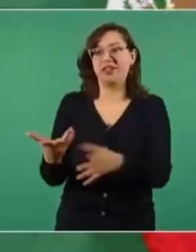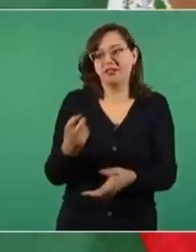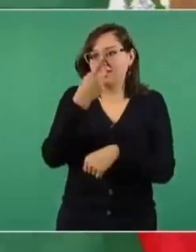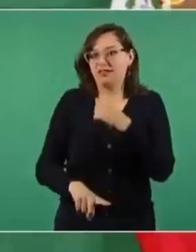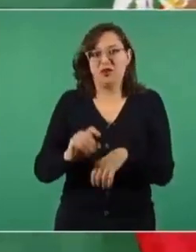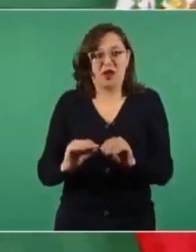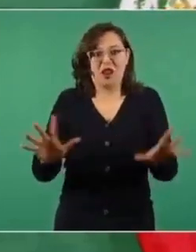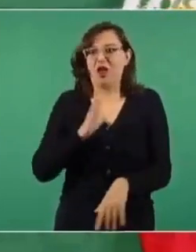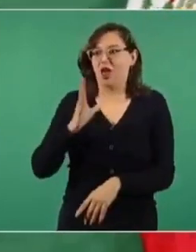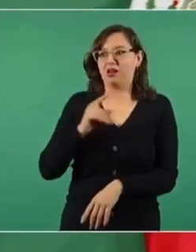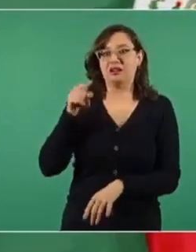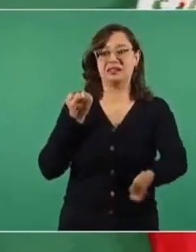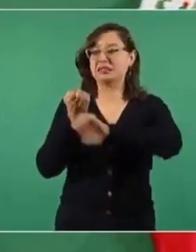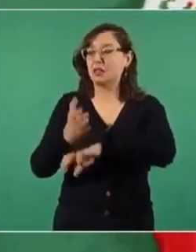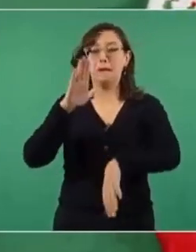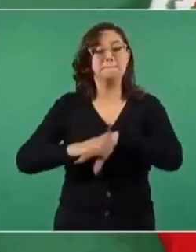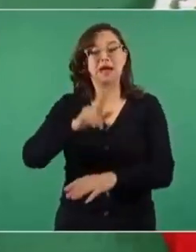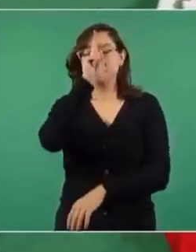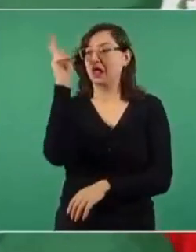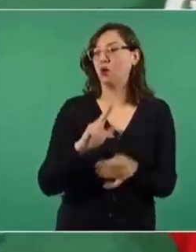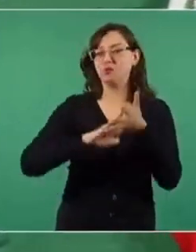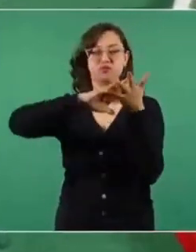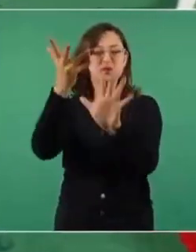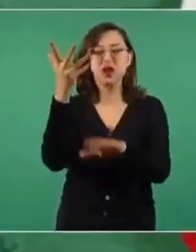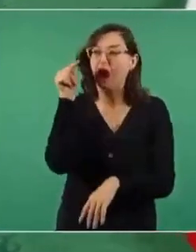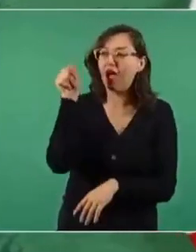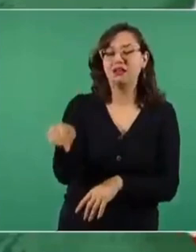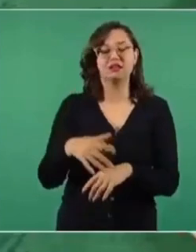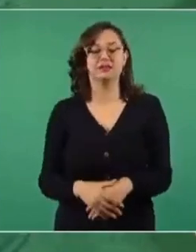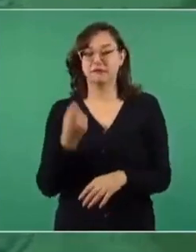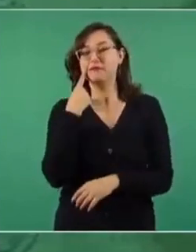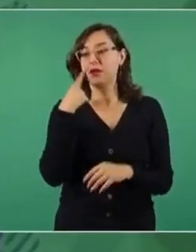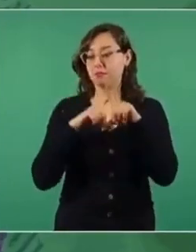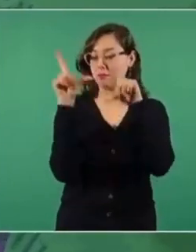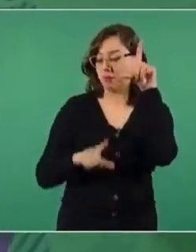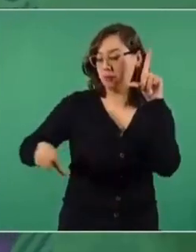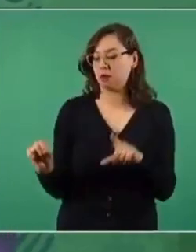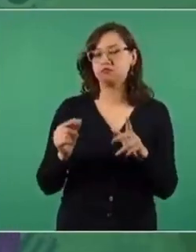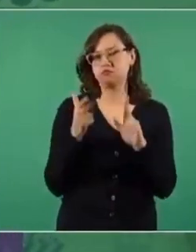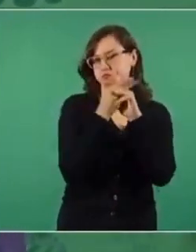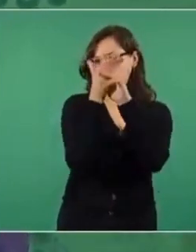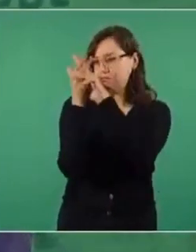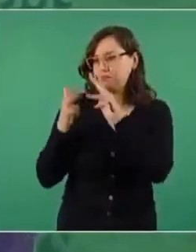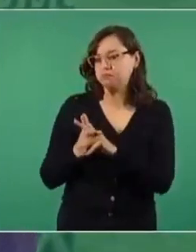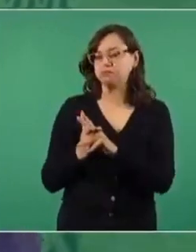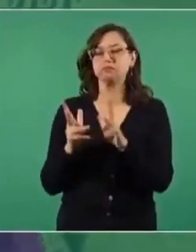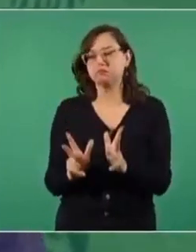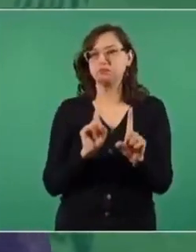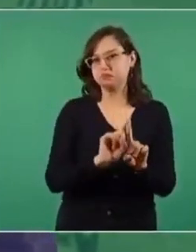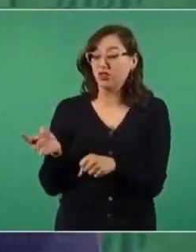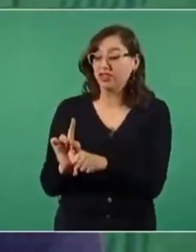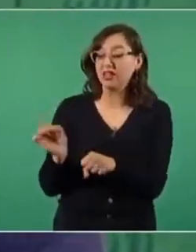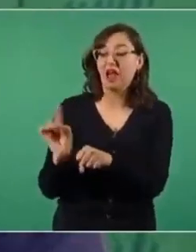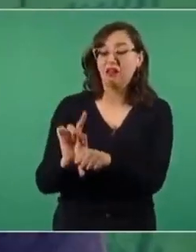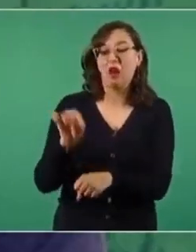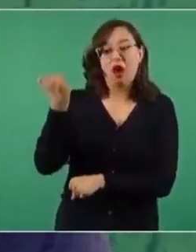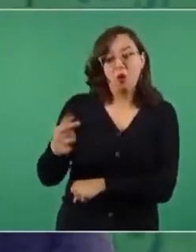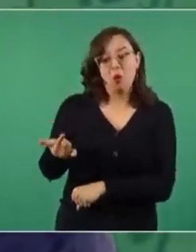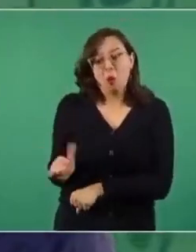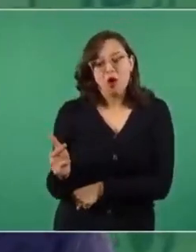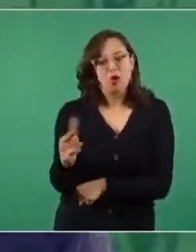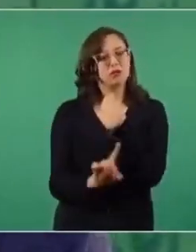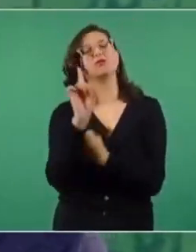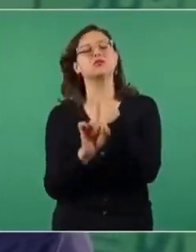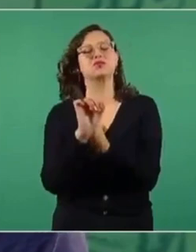si de todos los homicidios diarios el 15 por ciento en promedio se cometen en Guanajuato? Entonces, ¿cómo